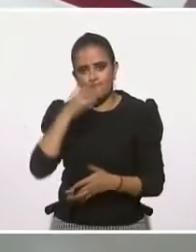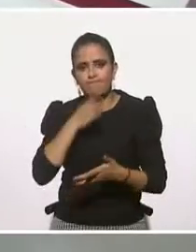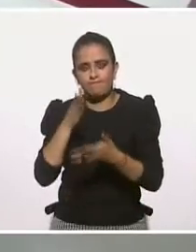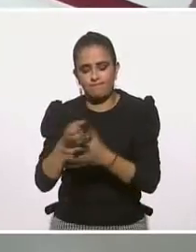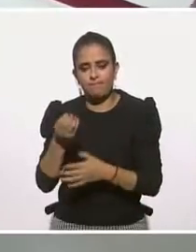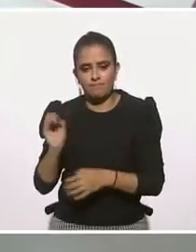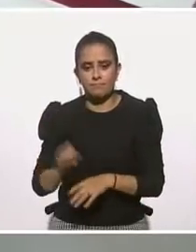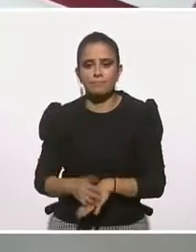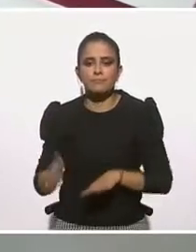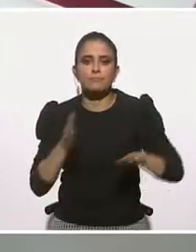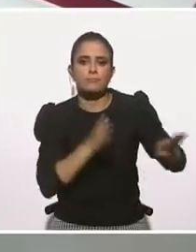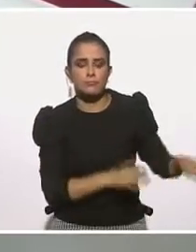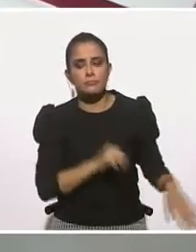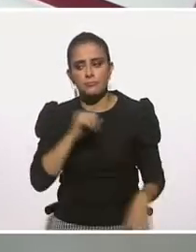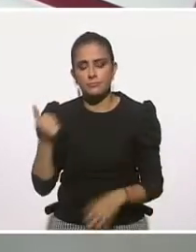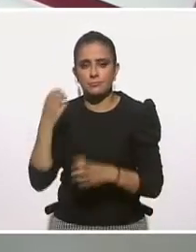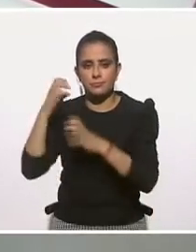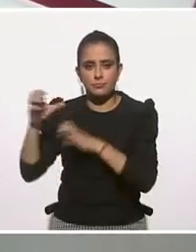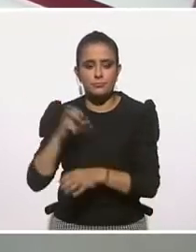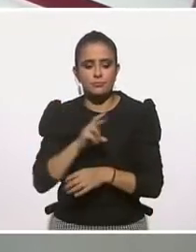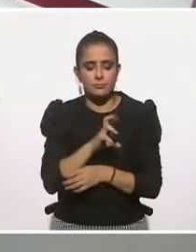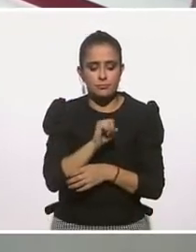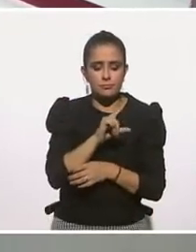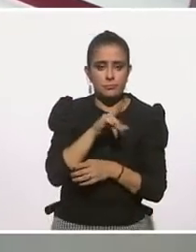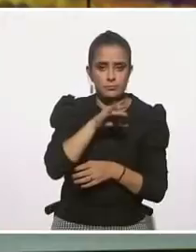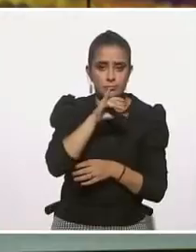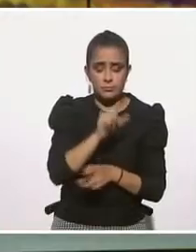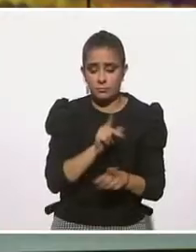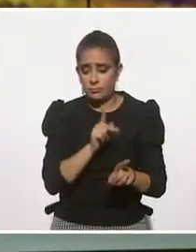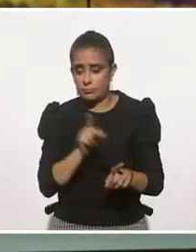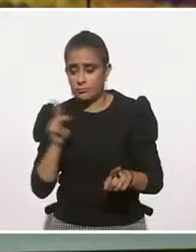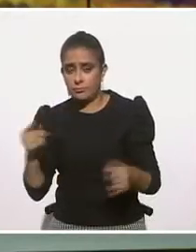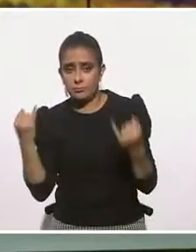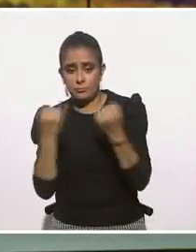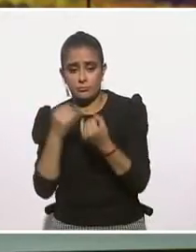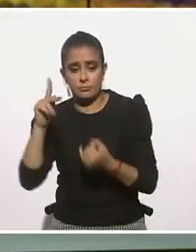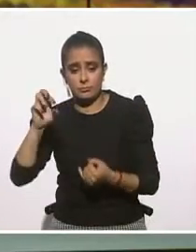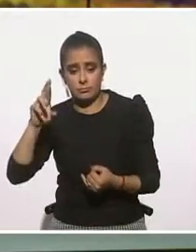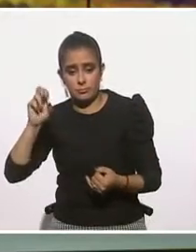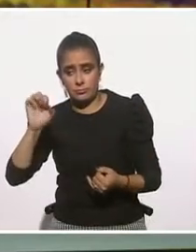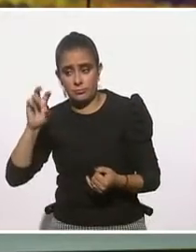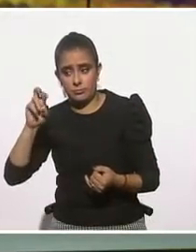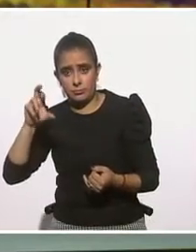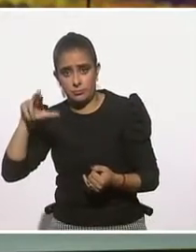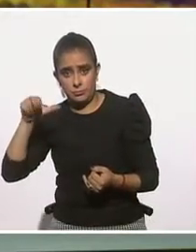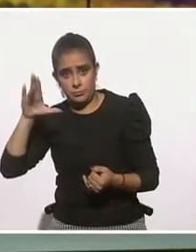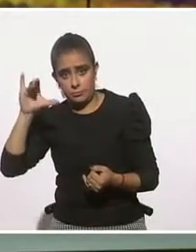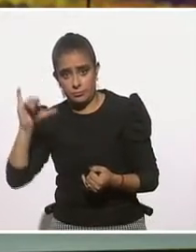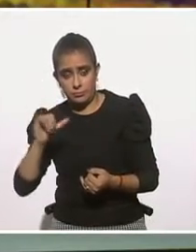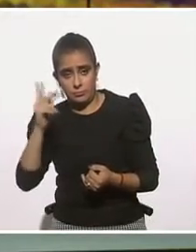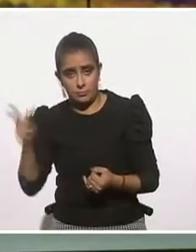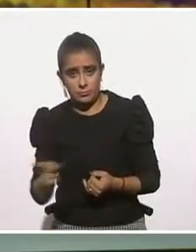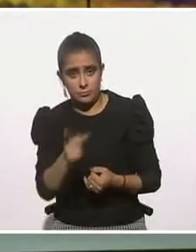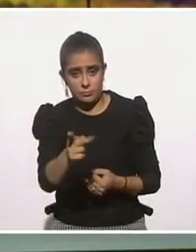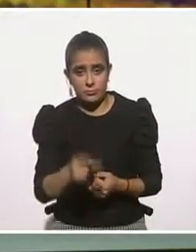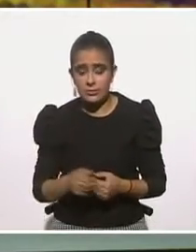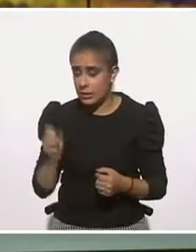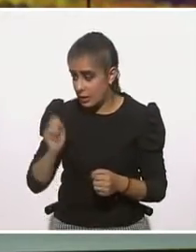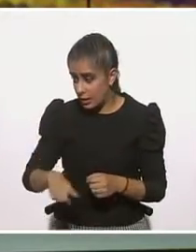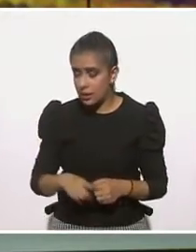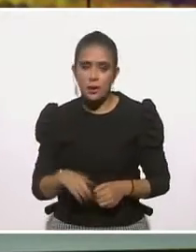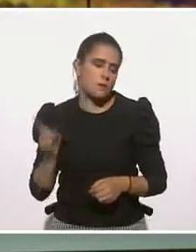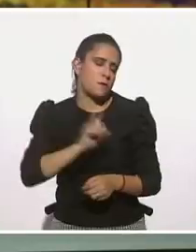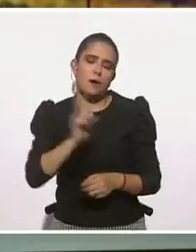nos dejó una llamada y nos preguntaba si resiliencia era igual a perseverancia. No es lo mismo. No,